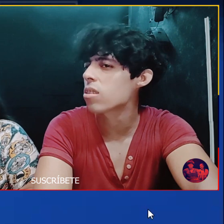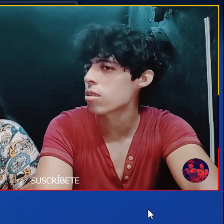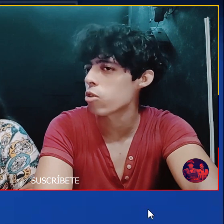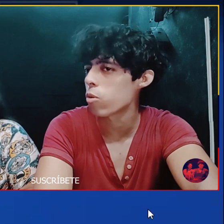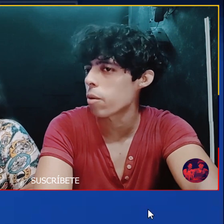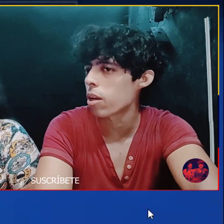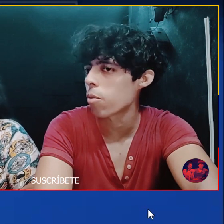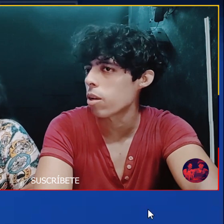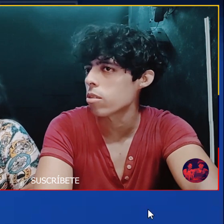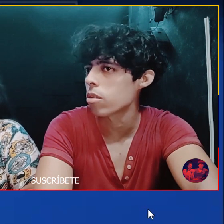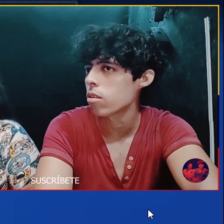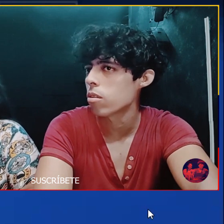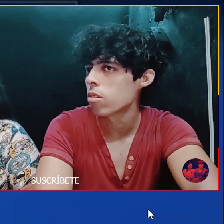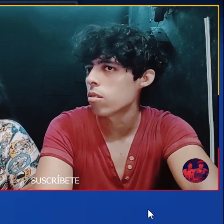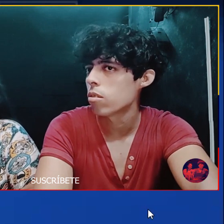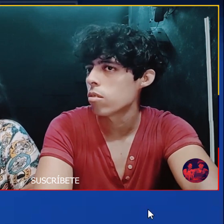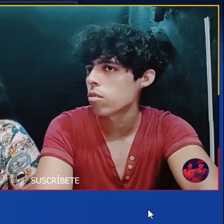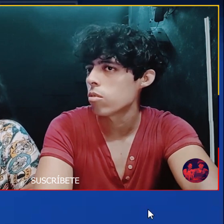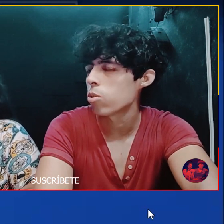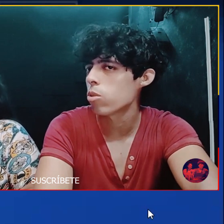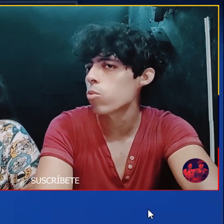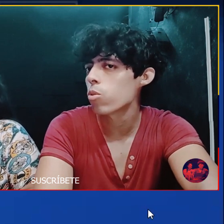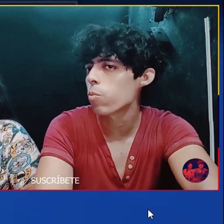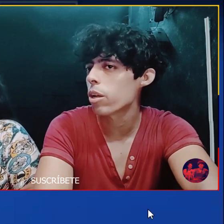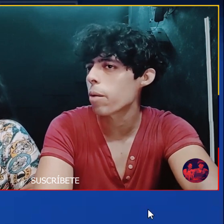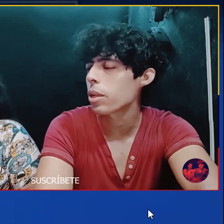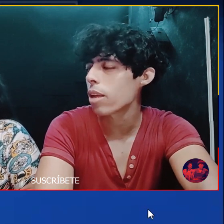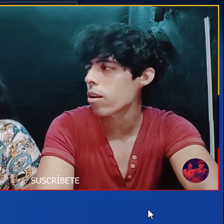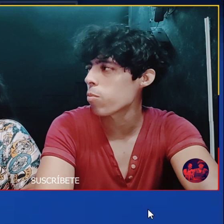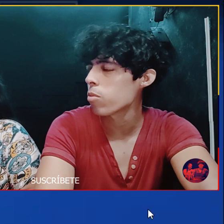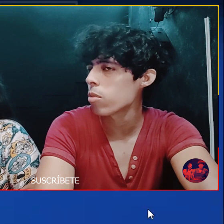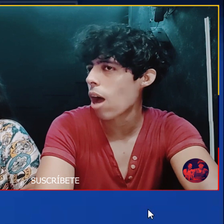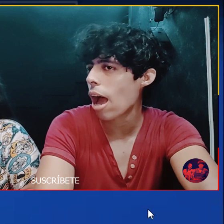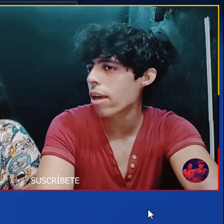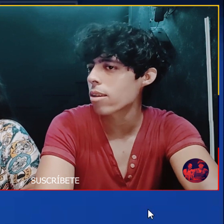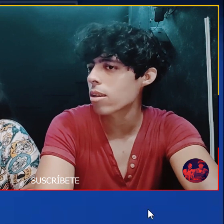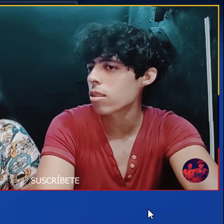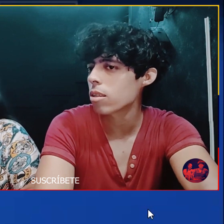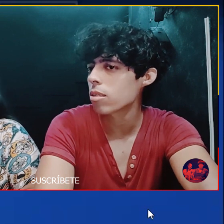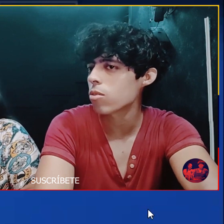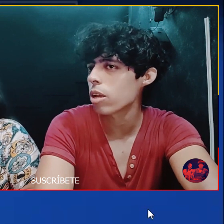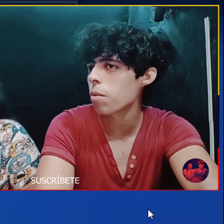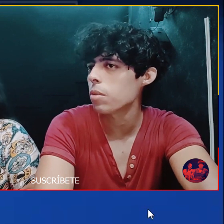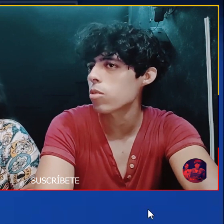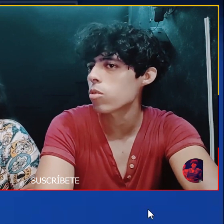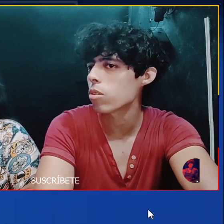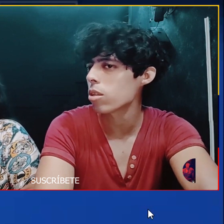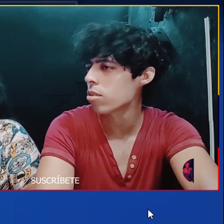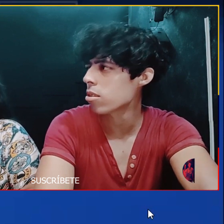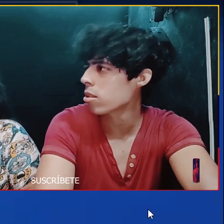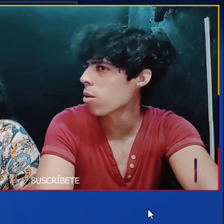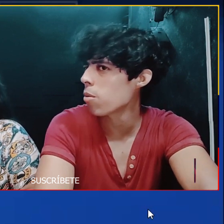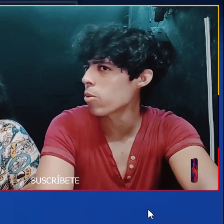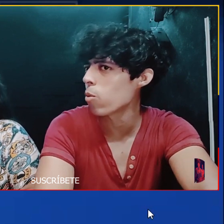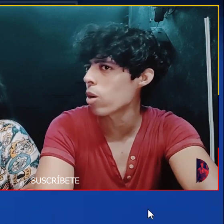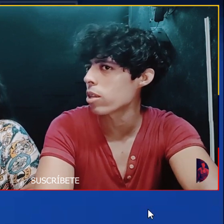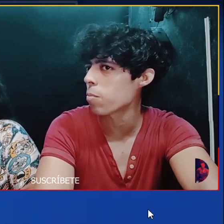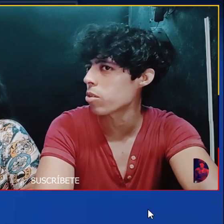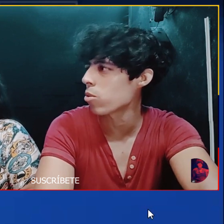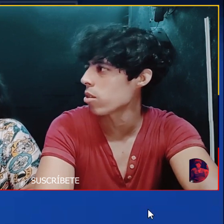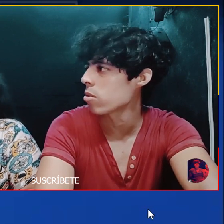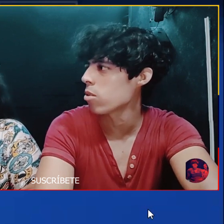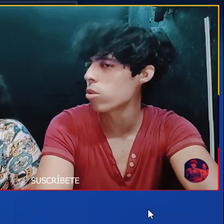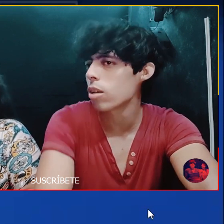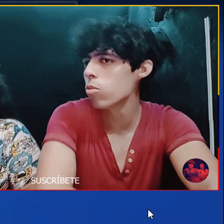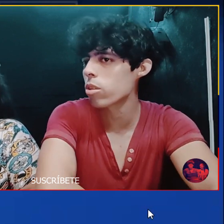malo ¿Y quién es ese señor Para que hable así? Pues es que uno No puede respetarlo ¿Por qué? Es que este señor Es el ministro ¿De qué? Si este está hablando Como